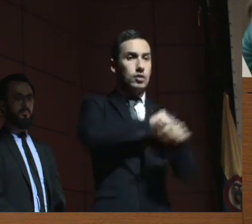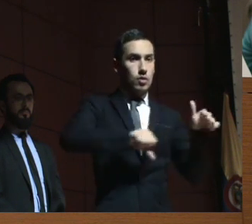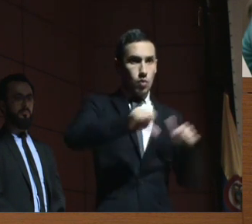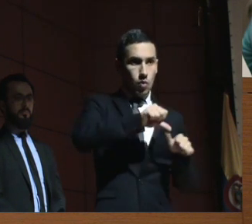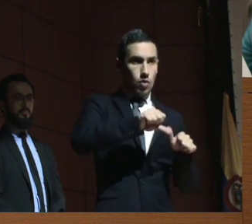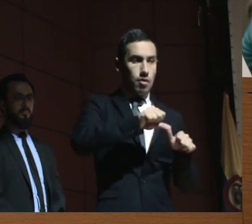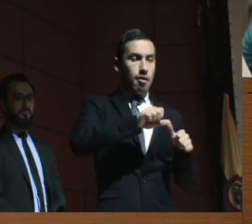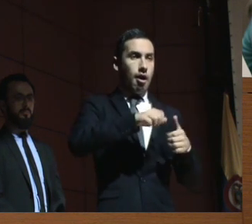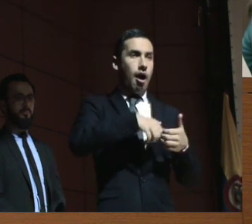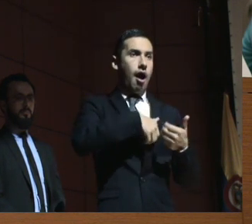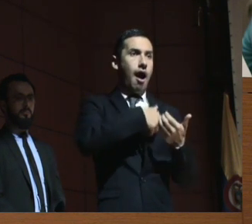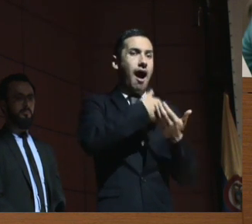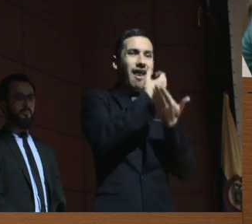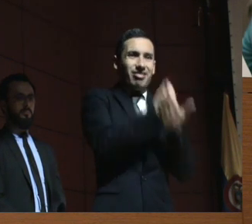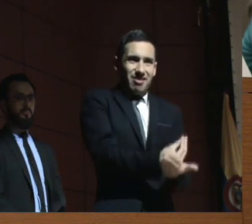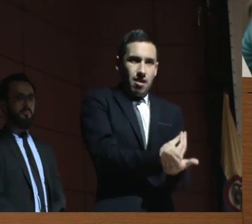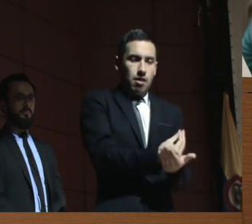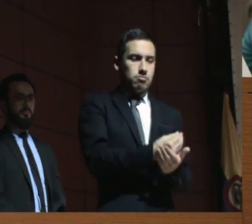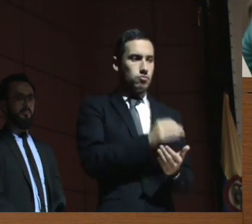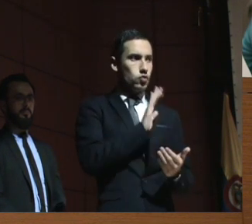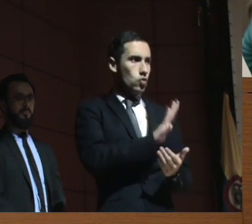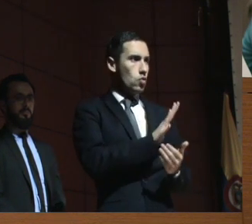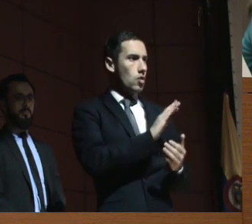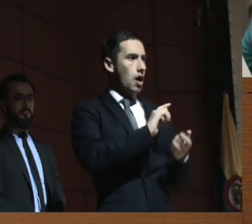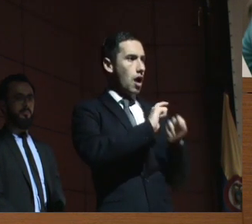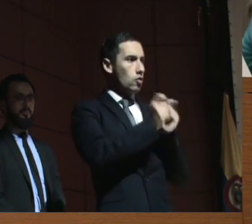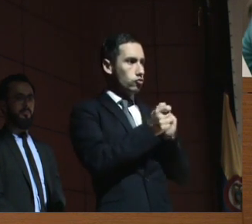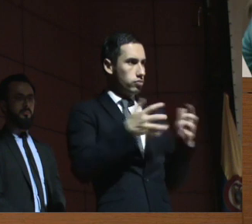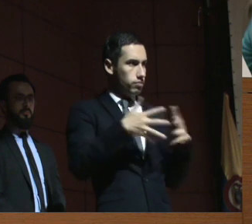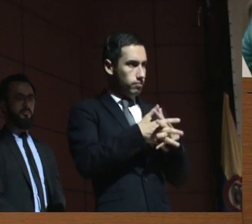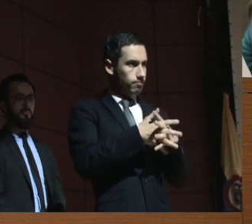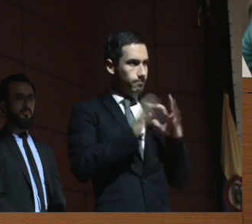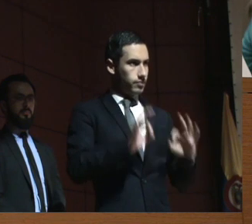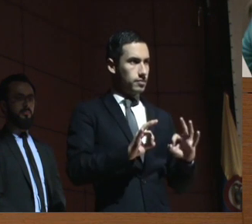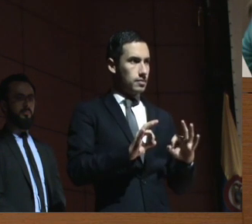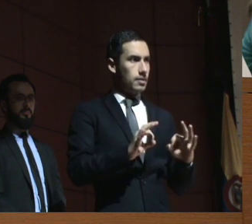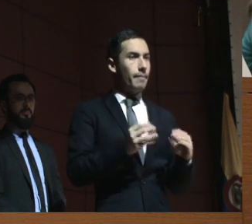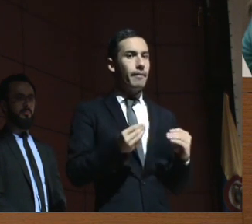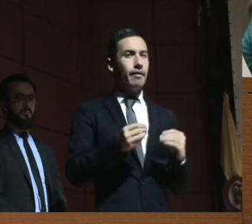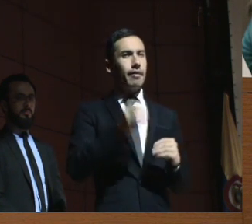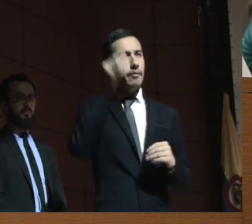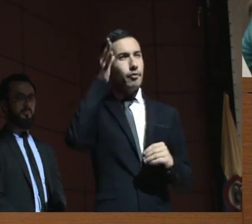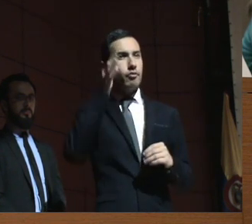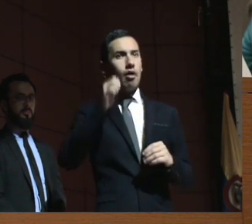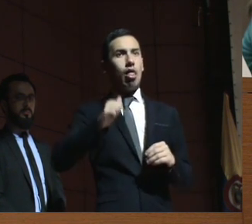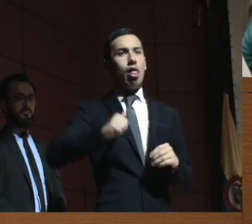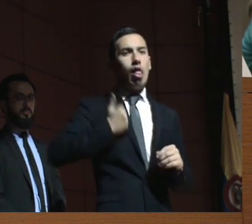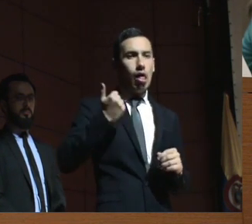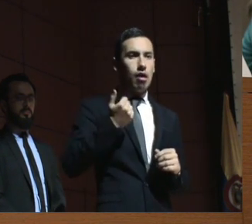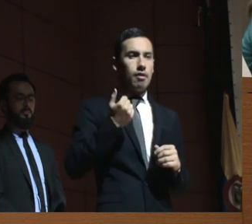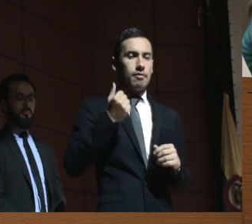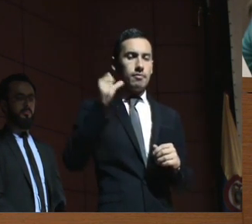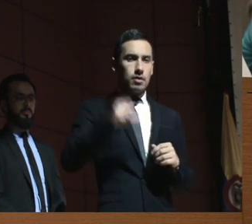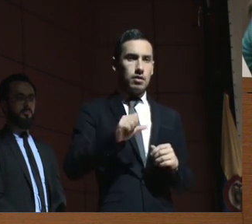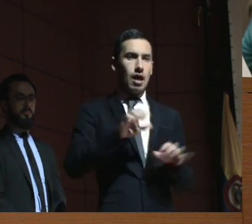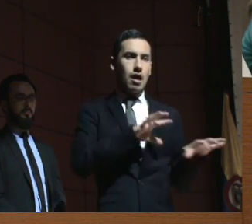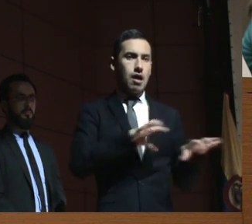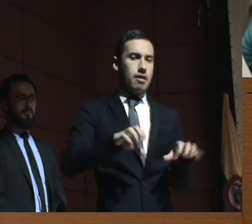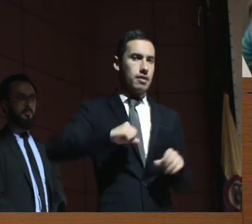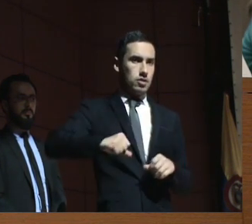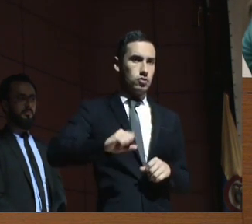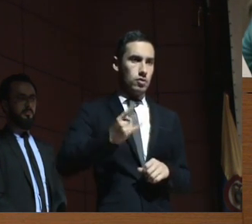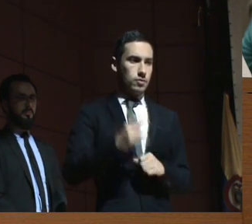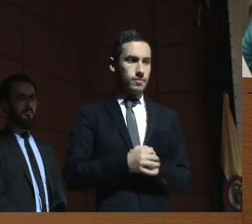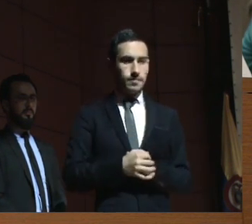y una garantía en un ajuste razonable para que no haya abuso indebido, abuso de hecho o de derecho.